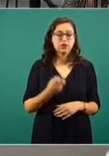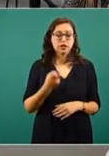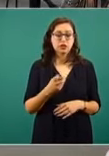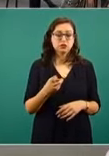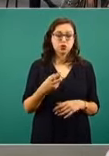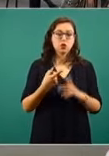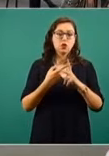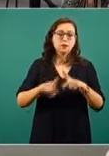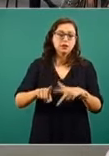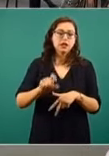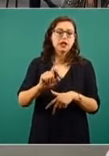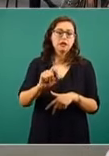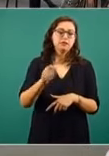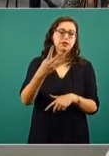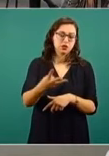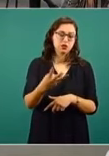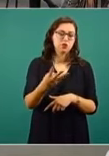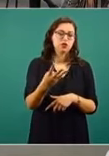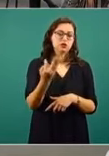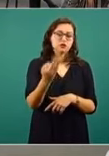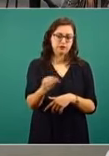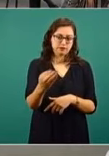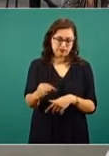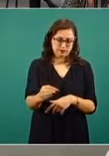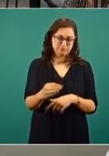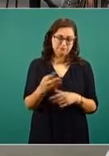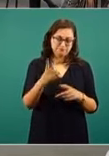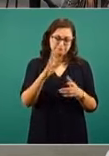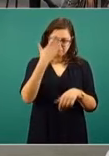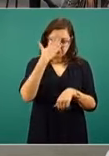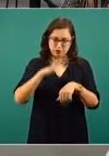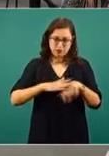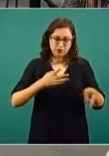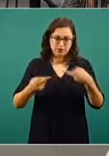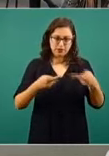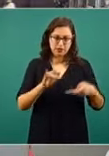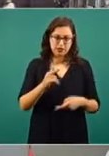para conmemorar el plan de Iguala. Y cedo la palabra al evidente secretario.